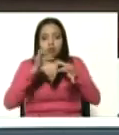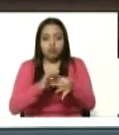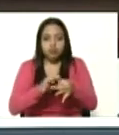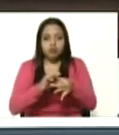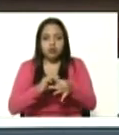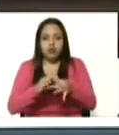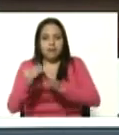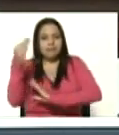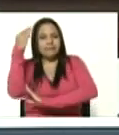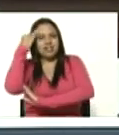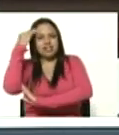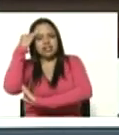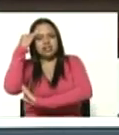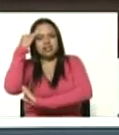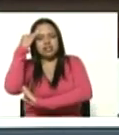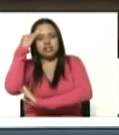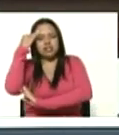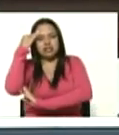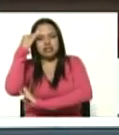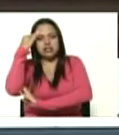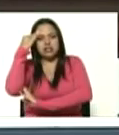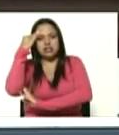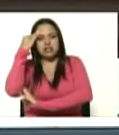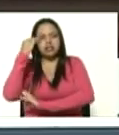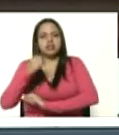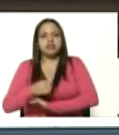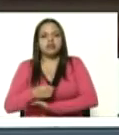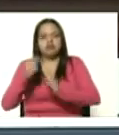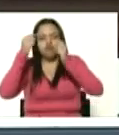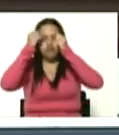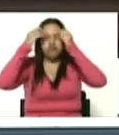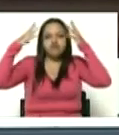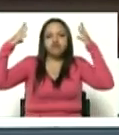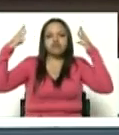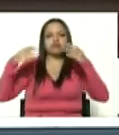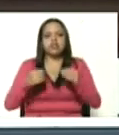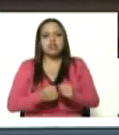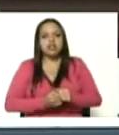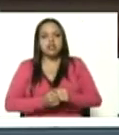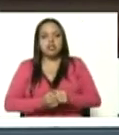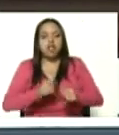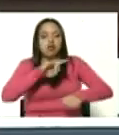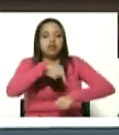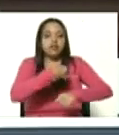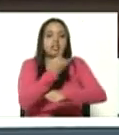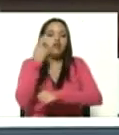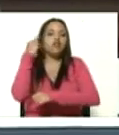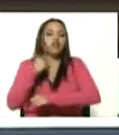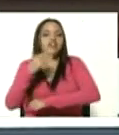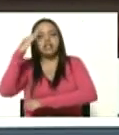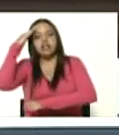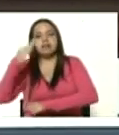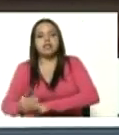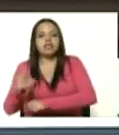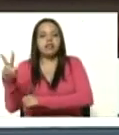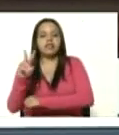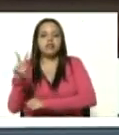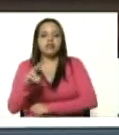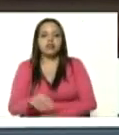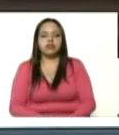mentres las mentes luminosas de la universidad bolivariana militar de Venezuela